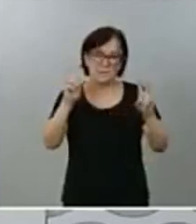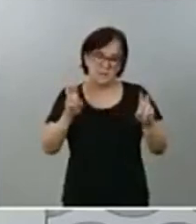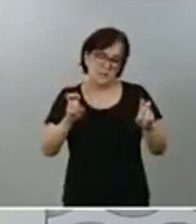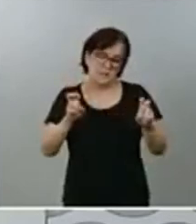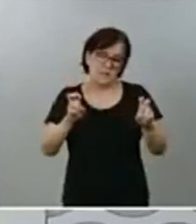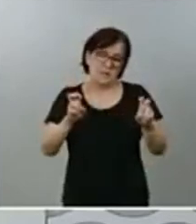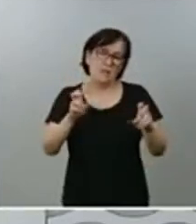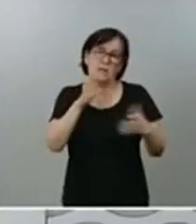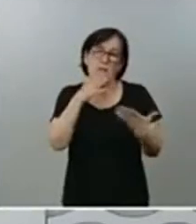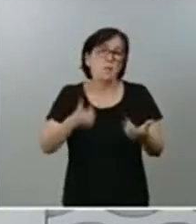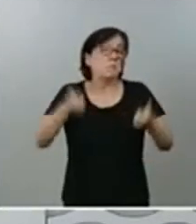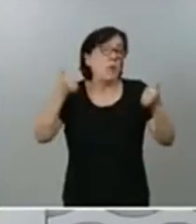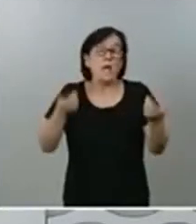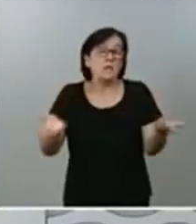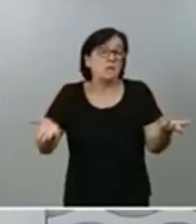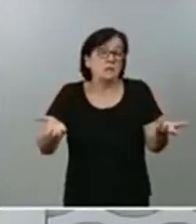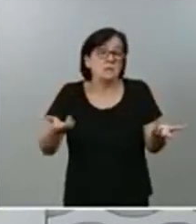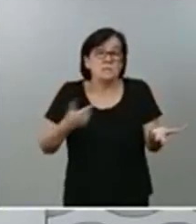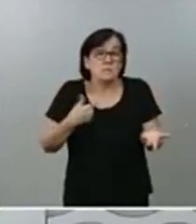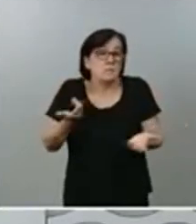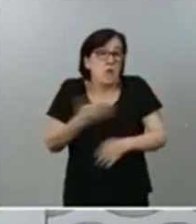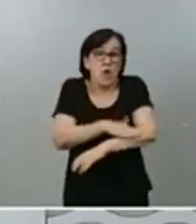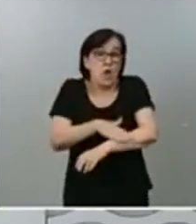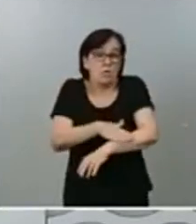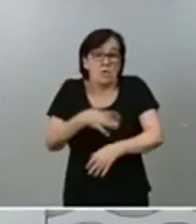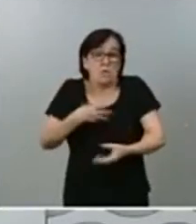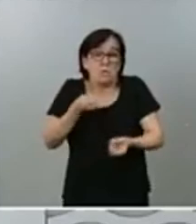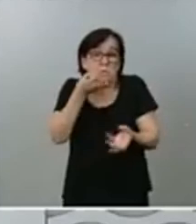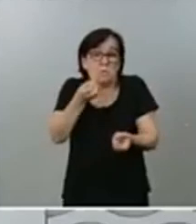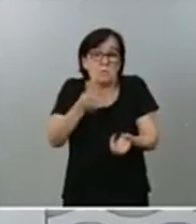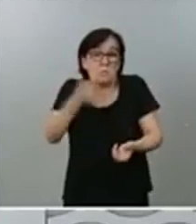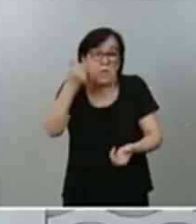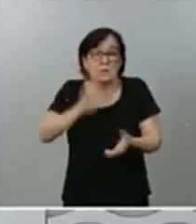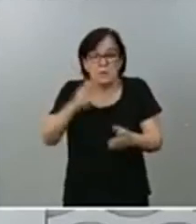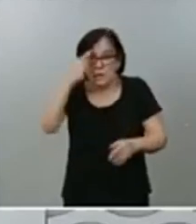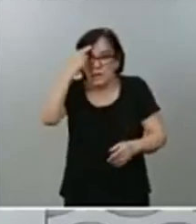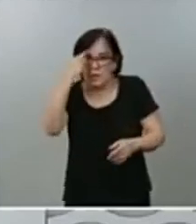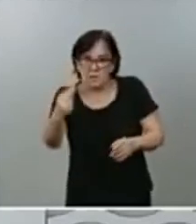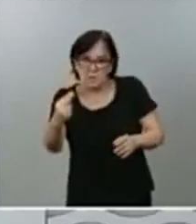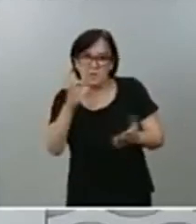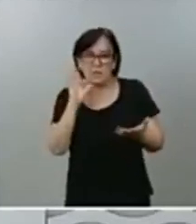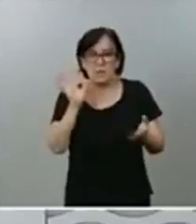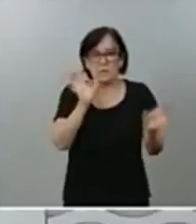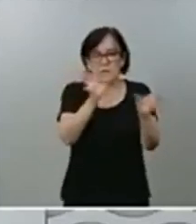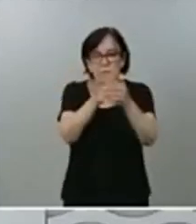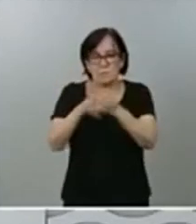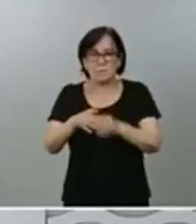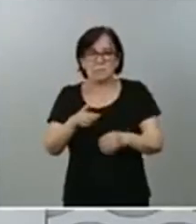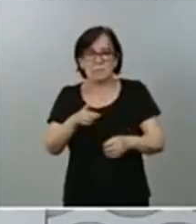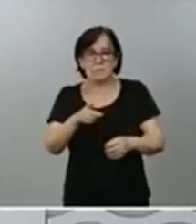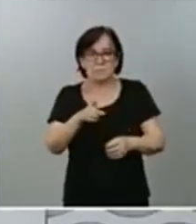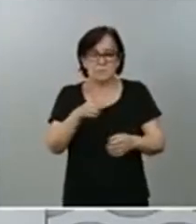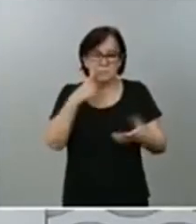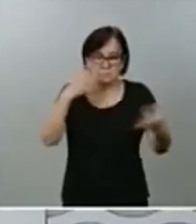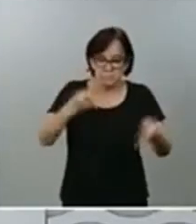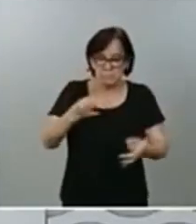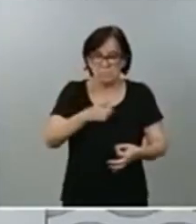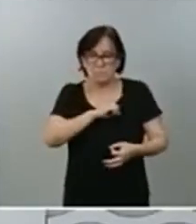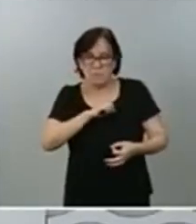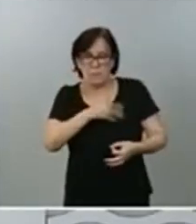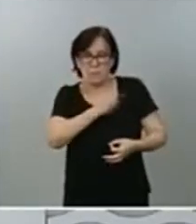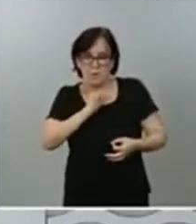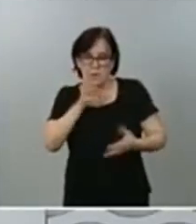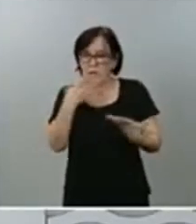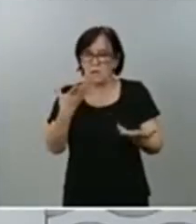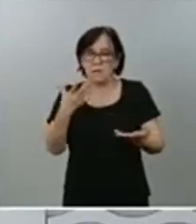Y poco más tiene que decir el Gobierno, que evidentemente respeta la actuación de los cuerpos y fuerzas de seguridad del Estado y, por supuesto, también